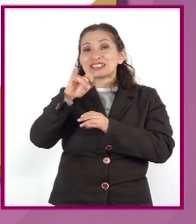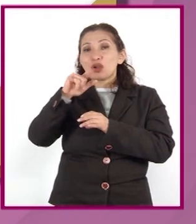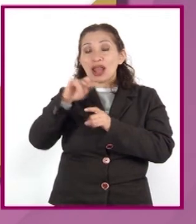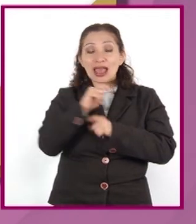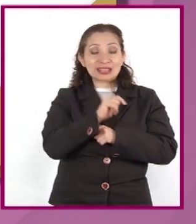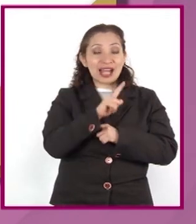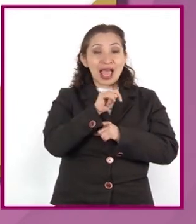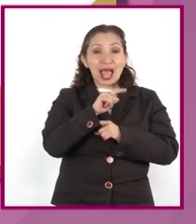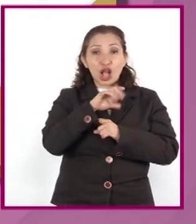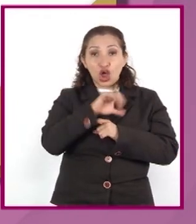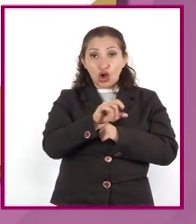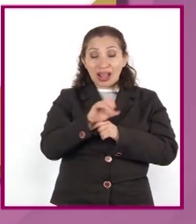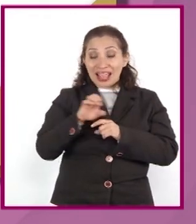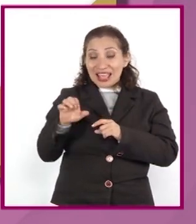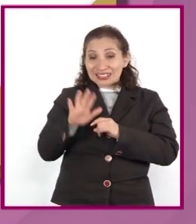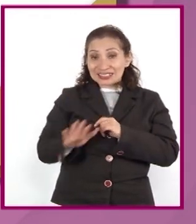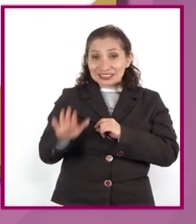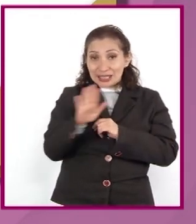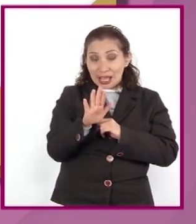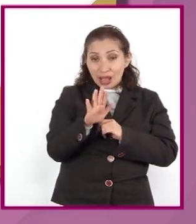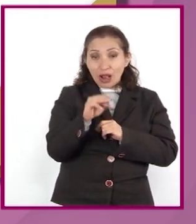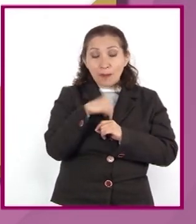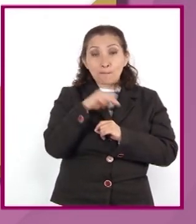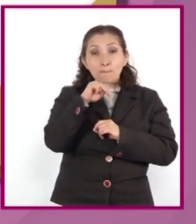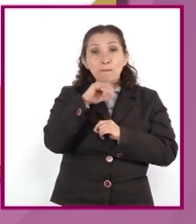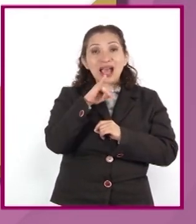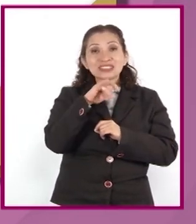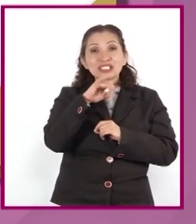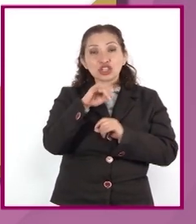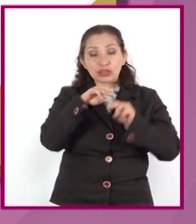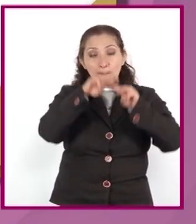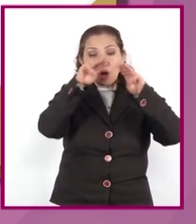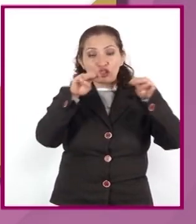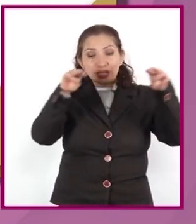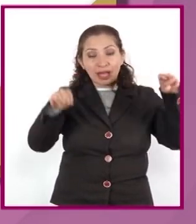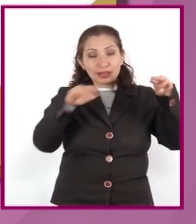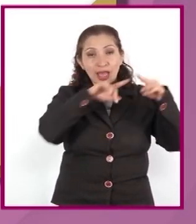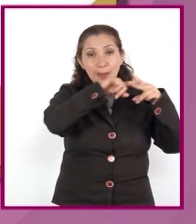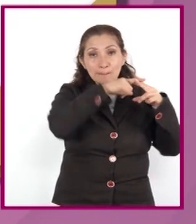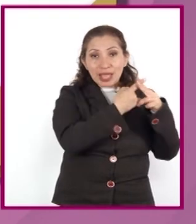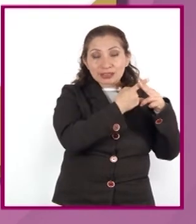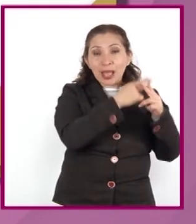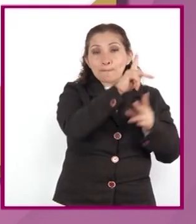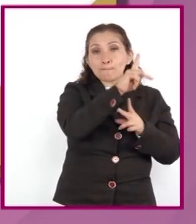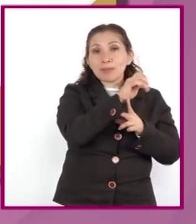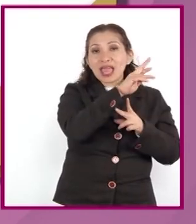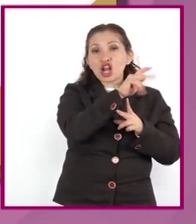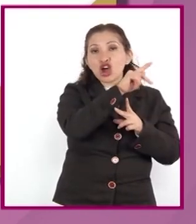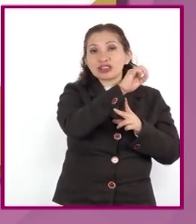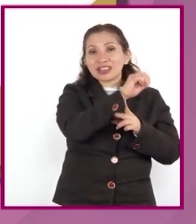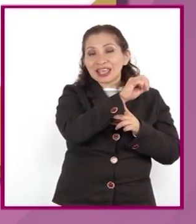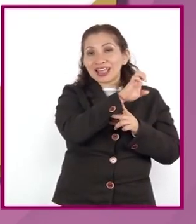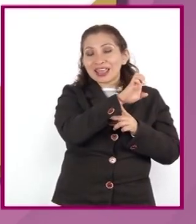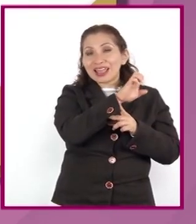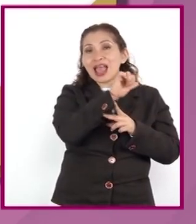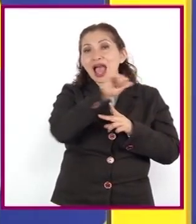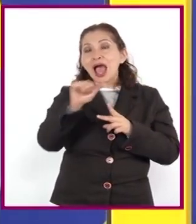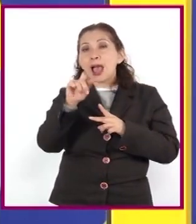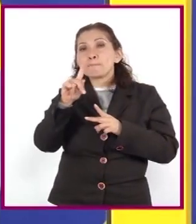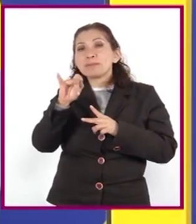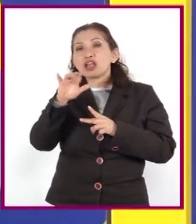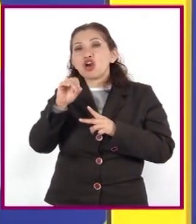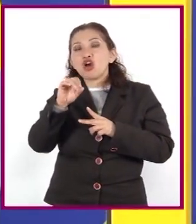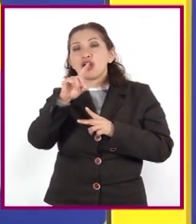y otros hacia el este con el macizo montañoso que va desde el cofre de Perote hasta el pico de Orizaba.